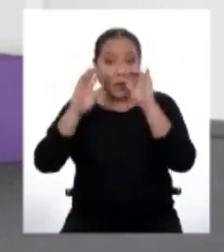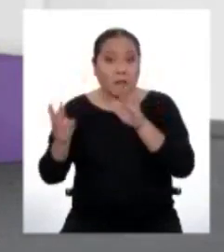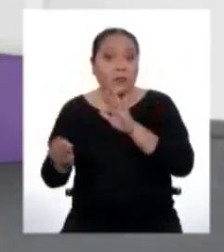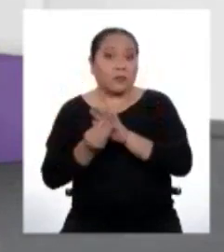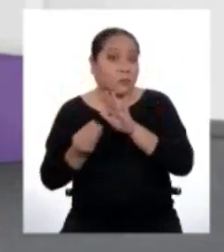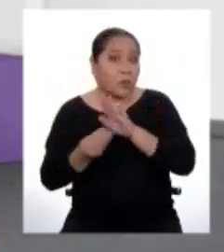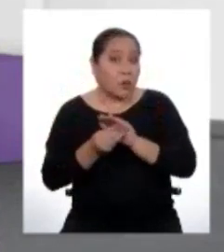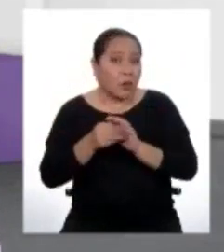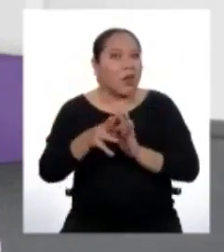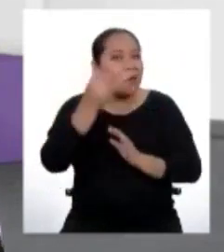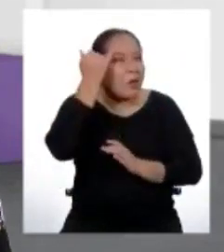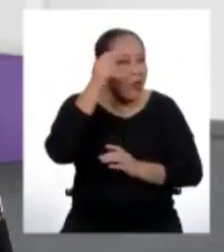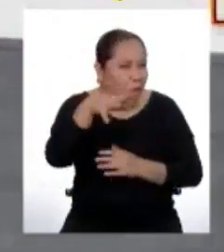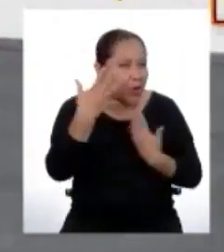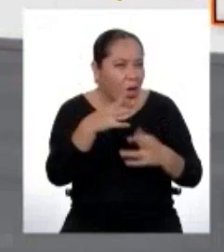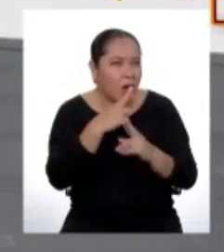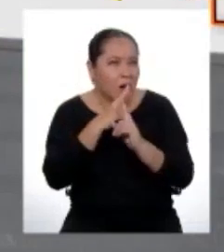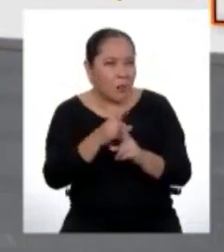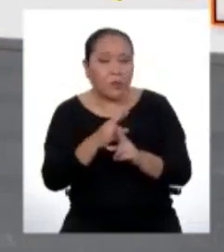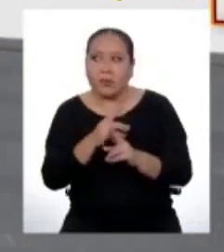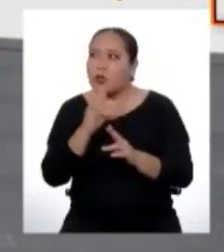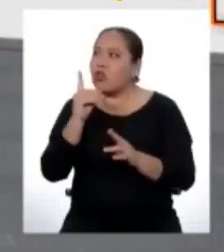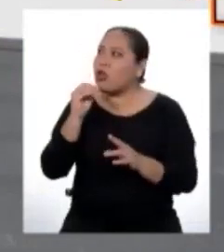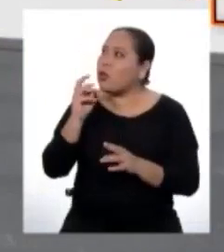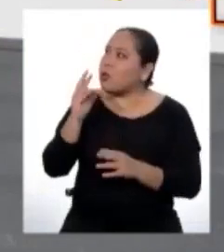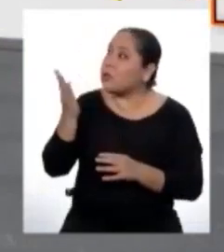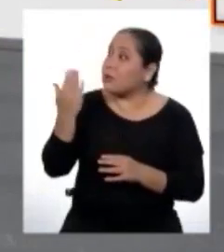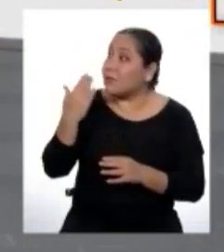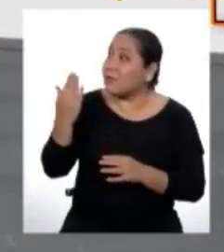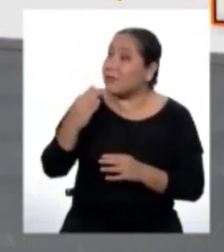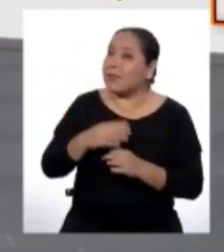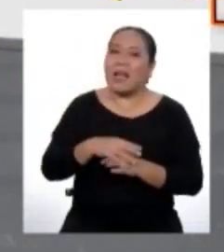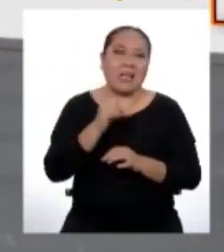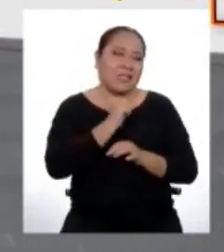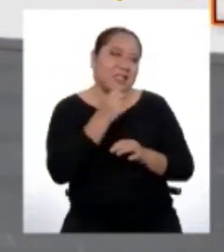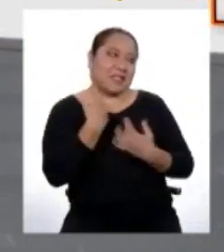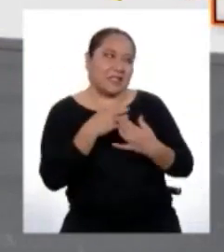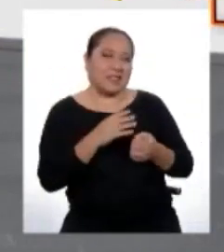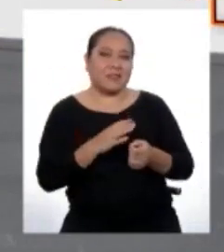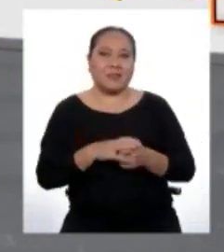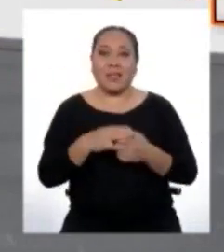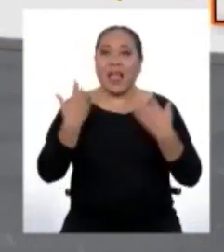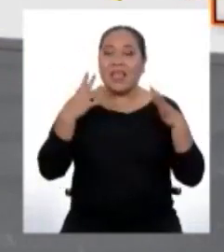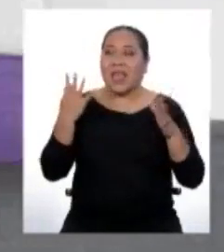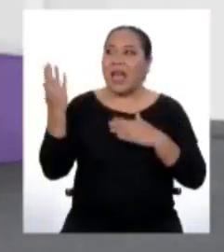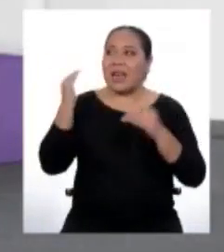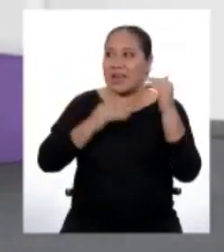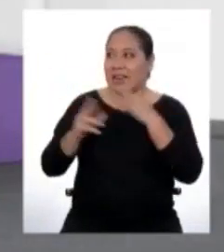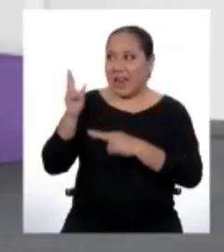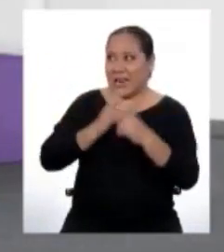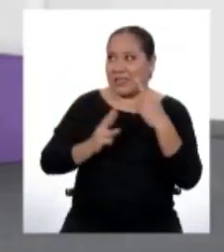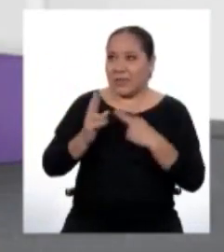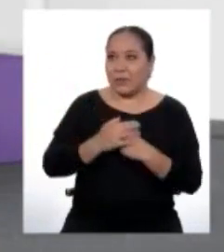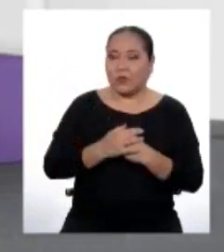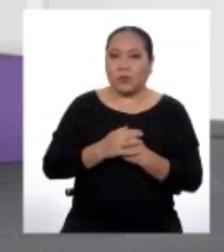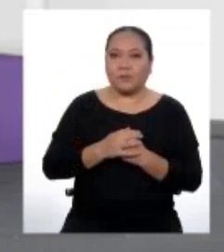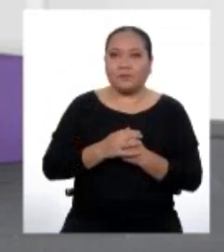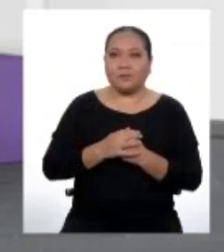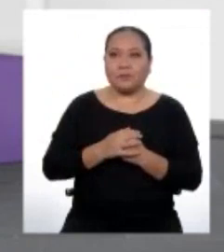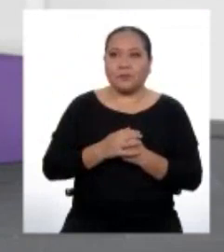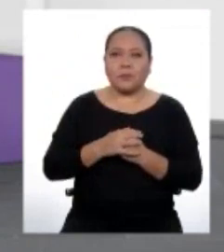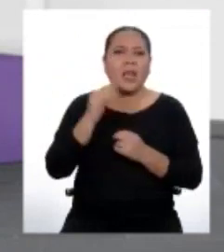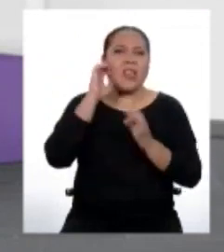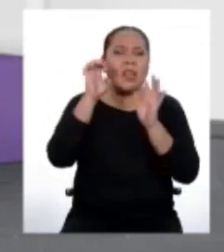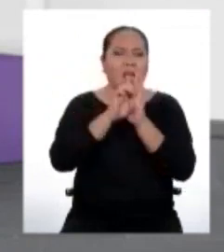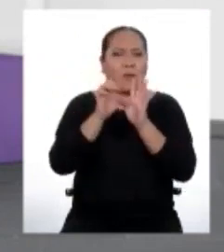que ya tienen sus respuestas. Doris, ¿estás allí? Sí, aquí estoy. Y estamos todos de vuelta. A ver, en el